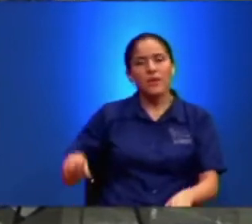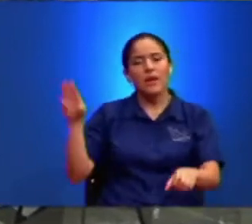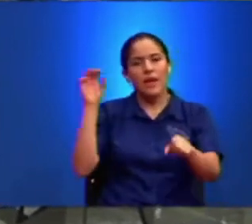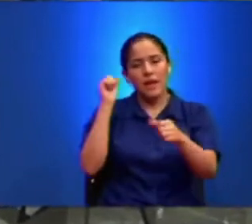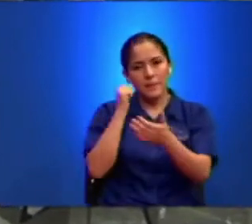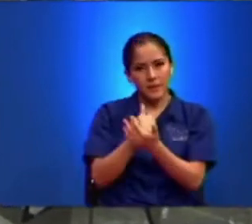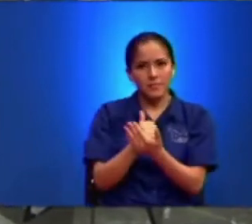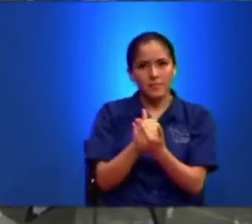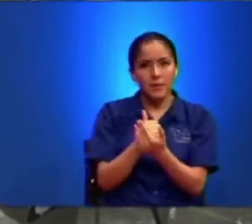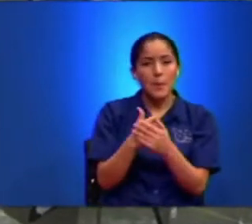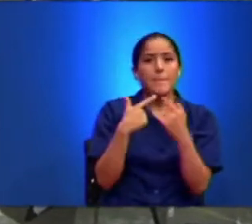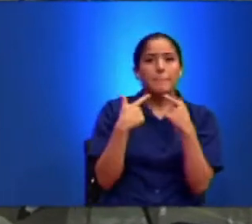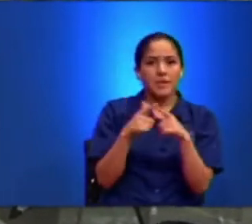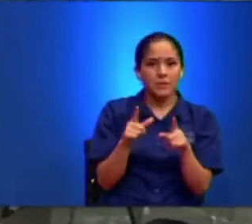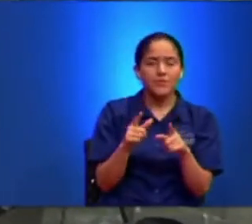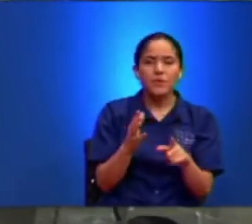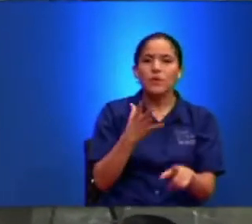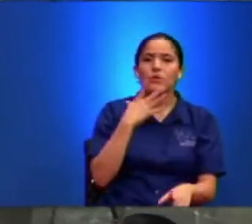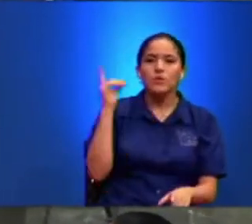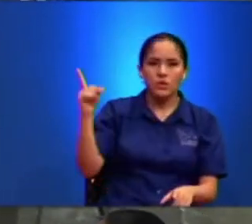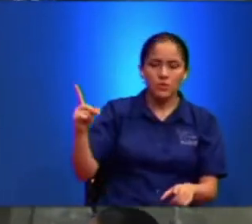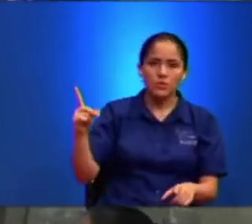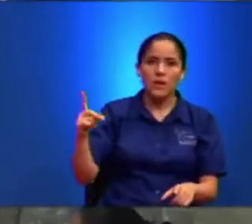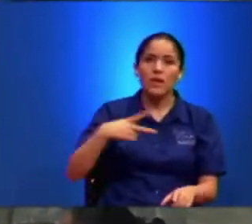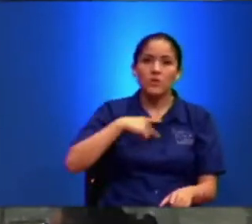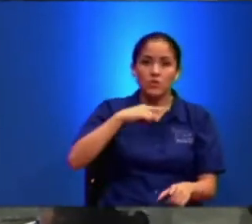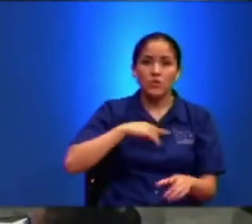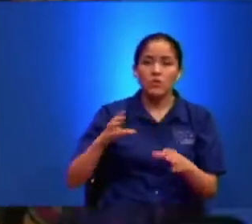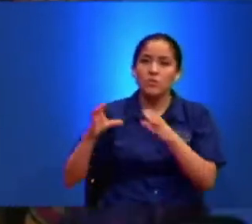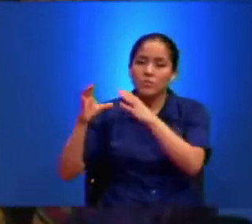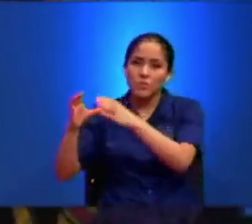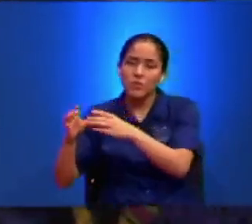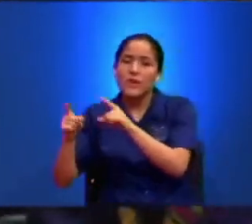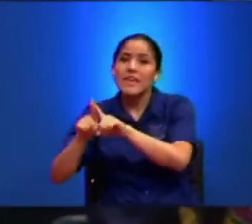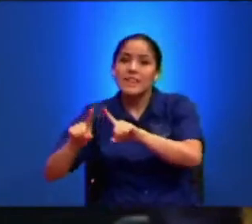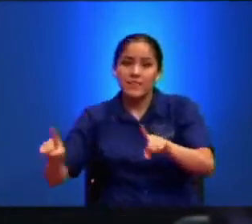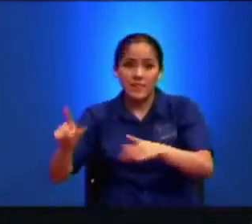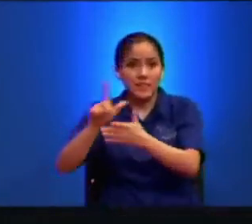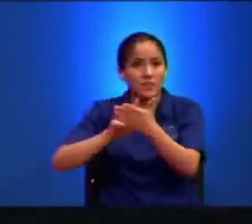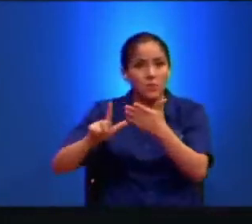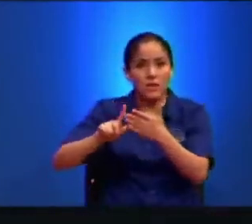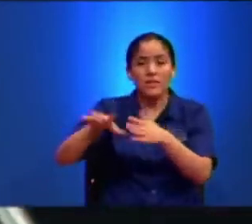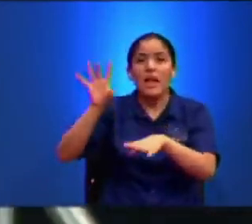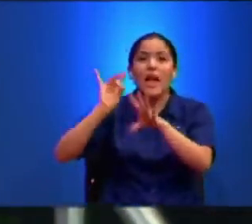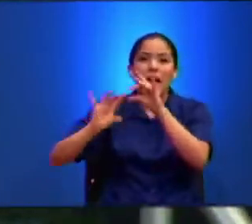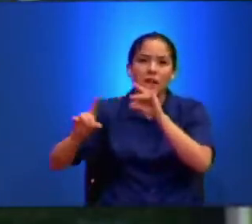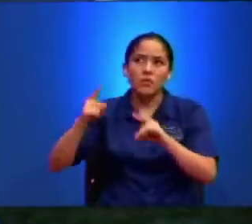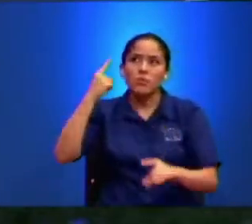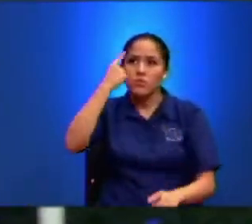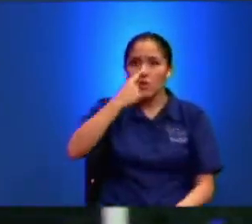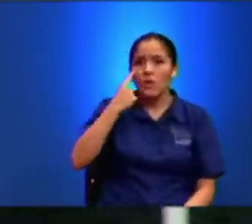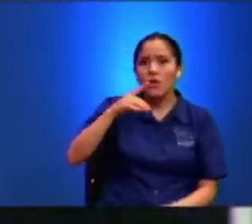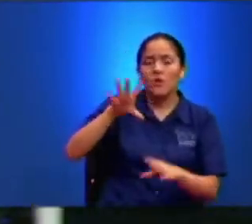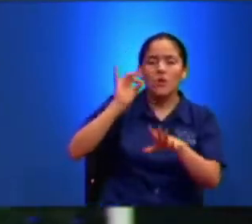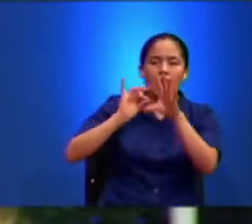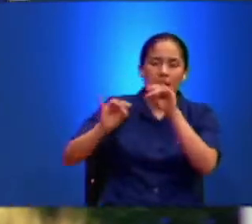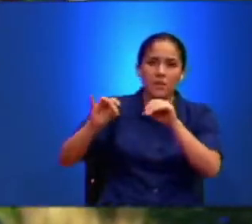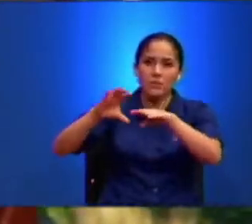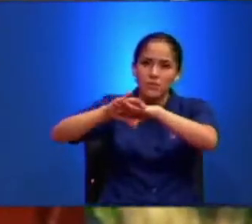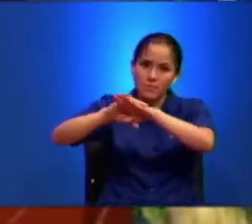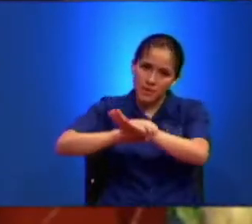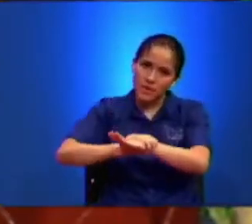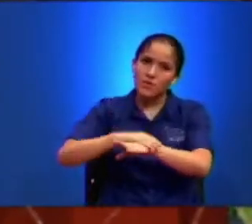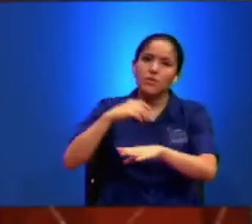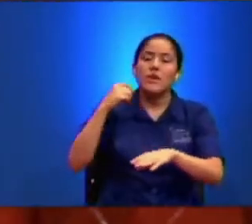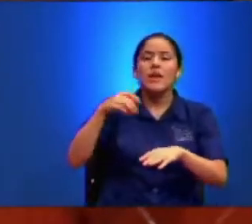Dios Nos Puso A Todos En Diferentes Lugares Unos Son Ojo Otros Son Pie Otros Son Uña Cualquier Parte Del Cuerpo De Cristo